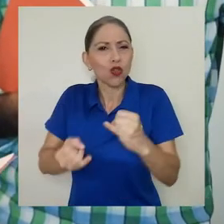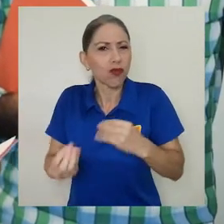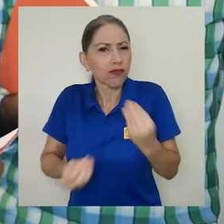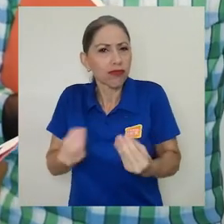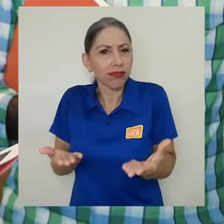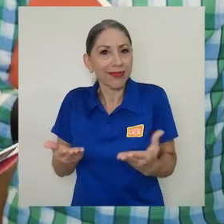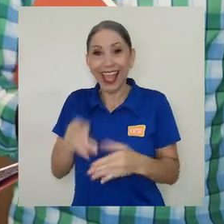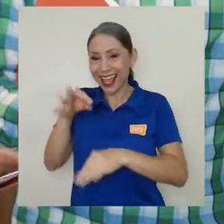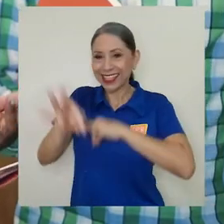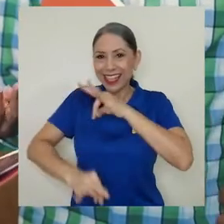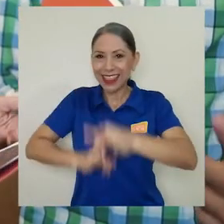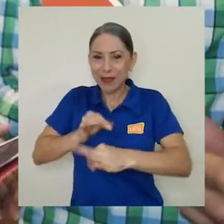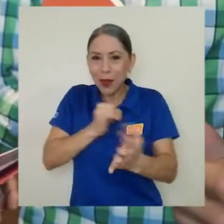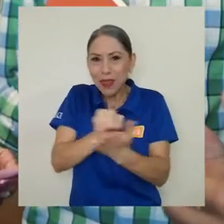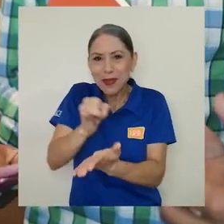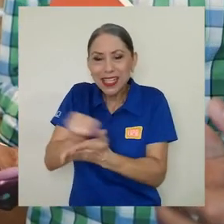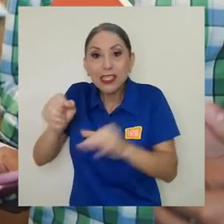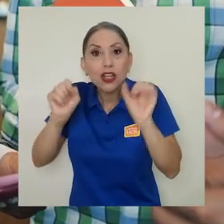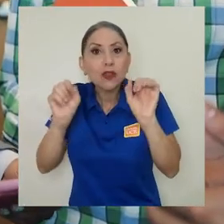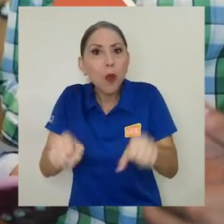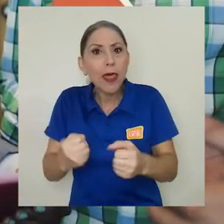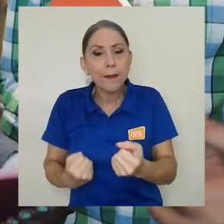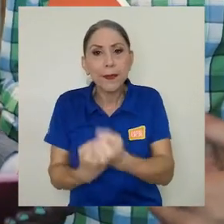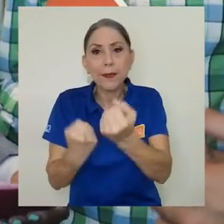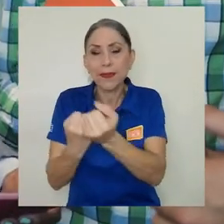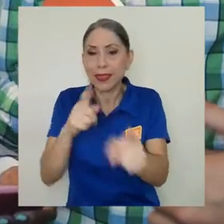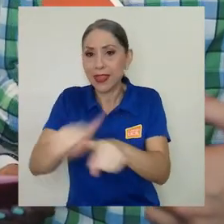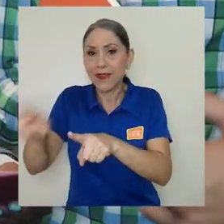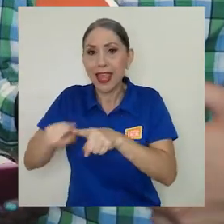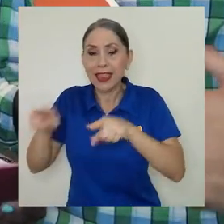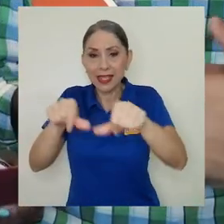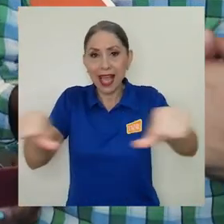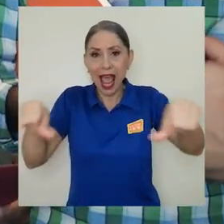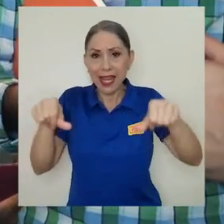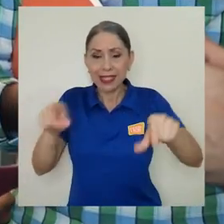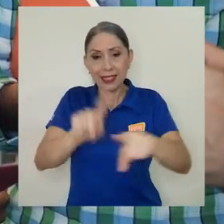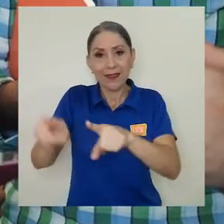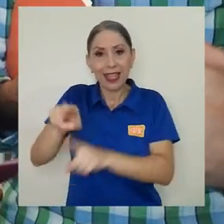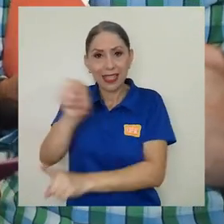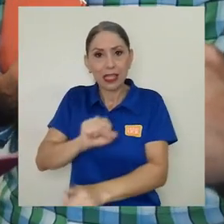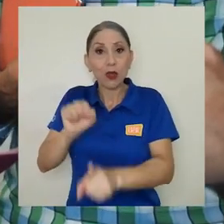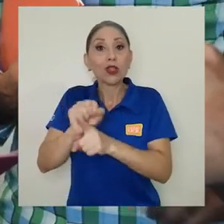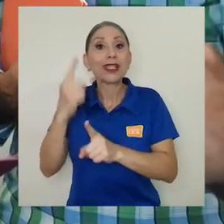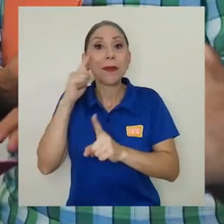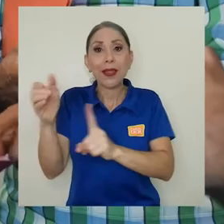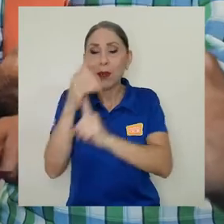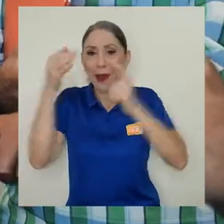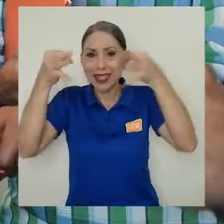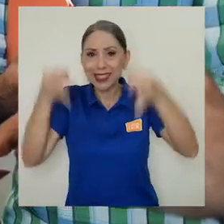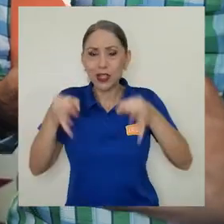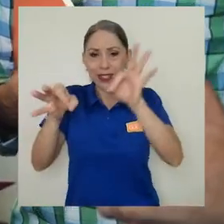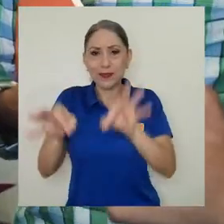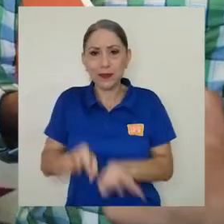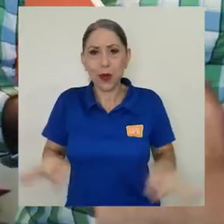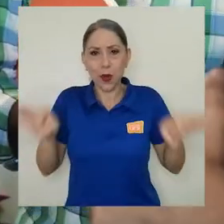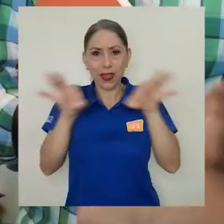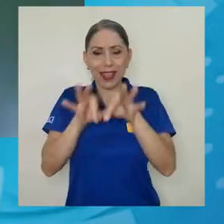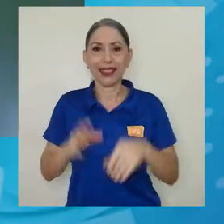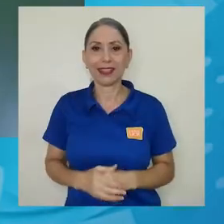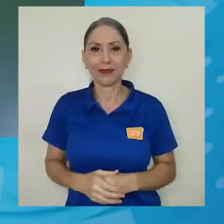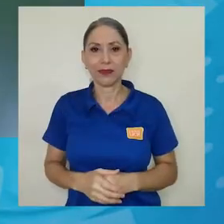Este tipo de investigaciones pueden aportar en diferentes campos y situaciones en que se deba tomar decisiones importantes.